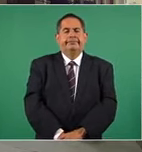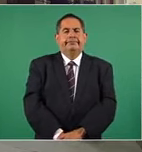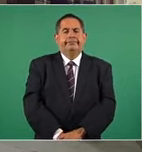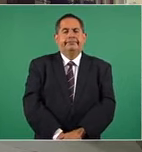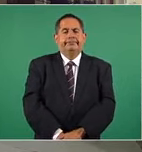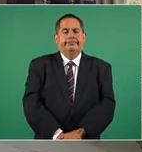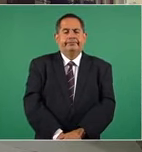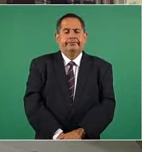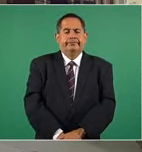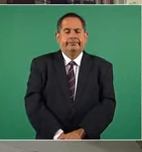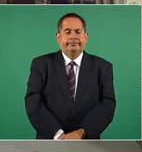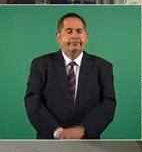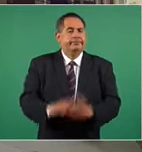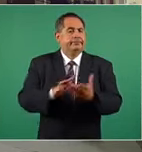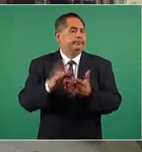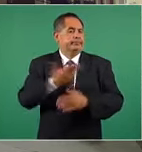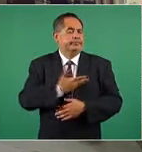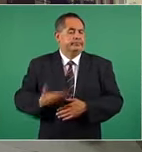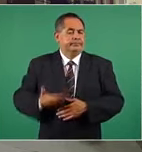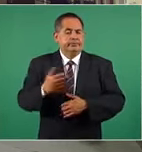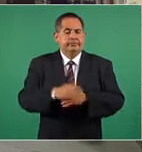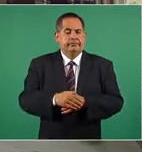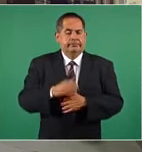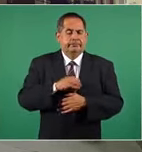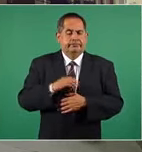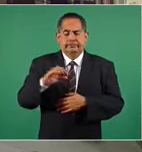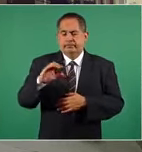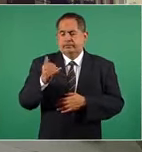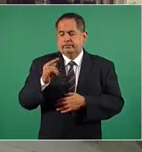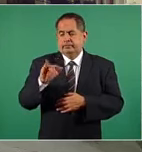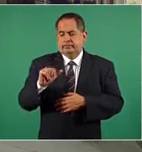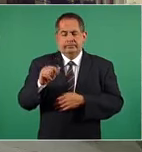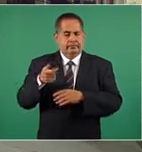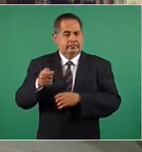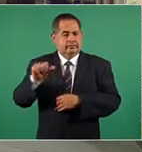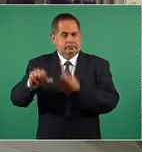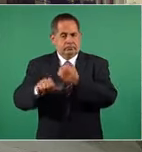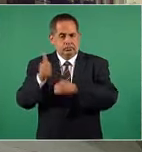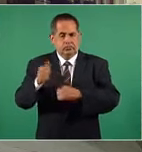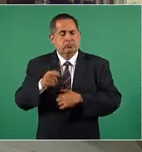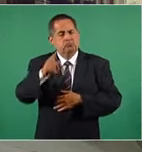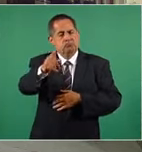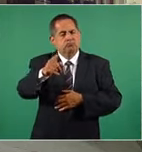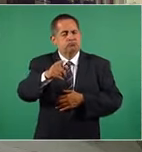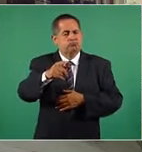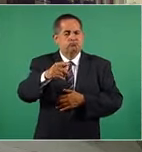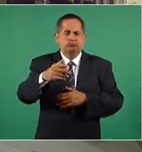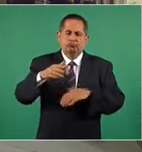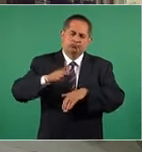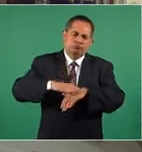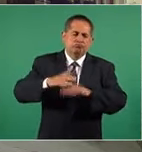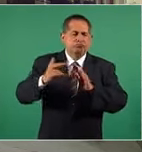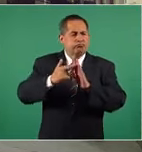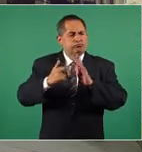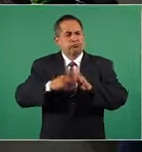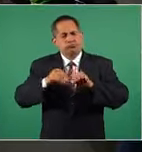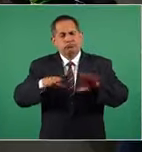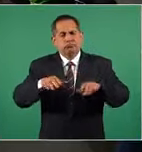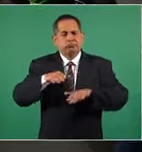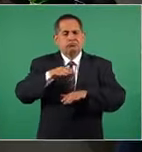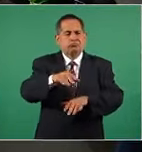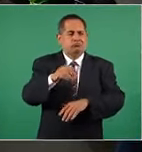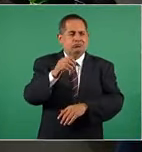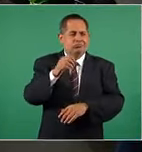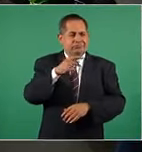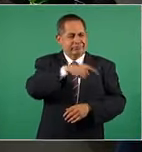Gracias Gracias, presidente Cindy Acerra de Canal 11 Sobre estas medidas que anuncia usted tras esas protestas de